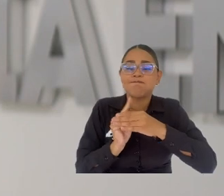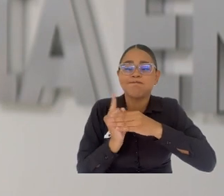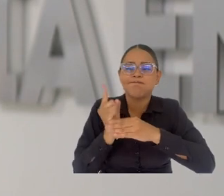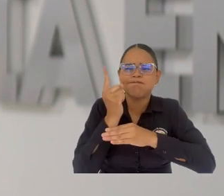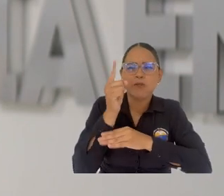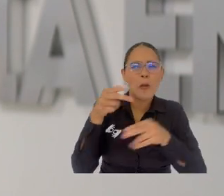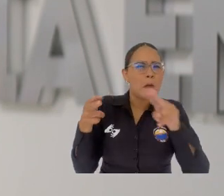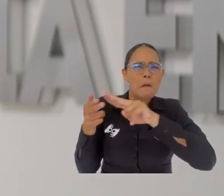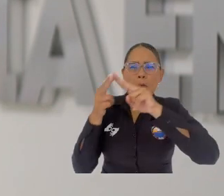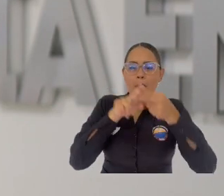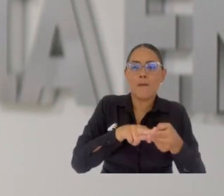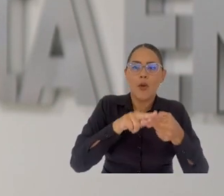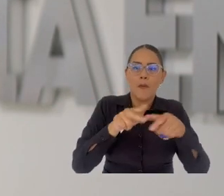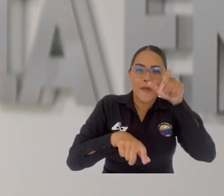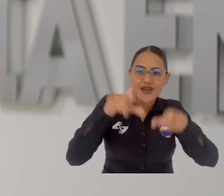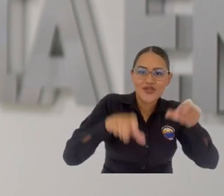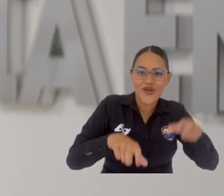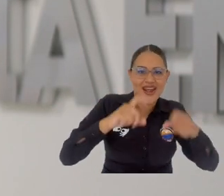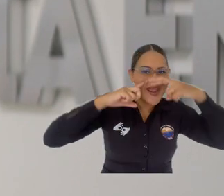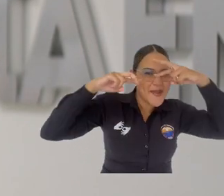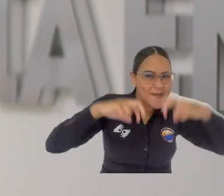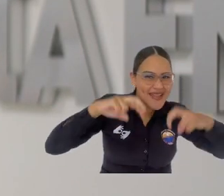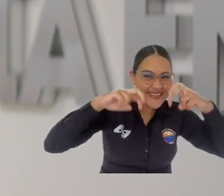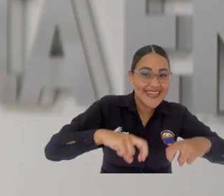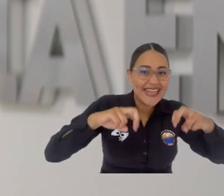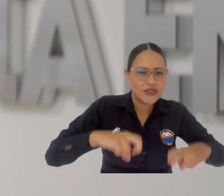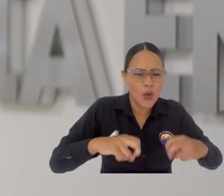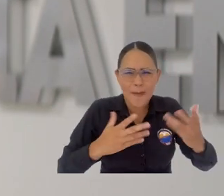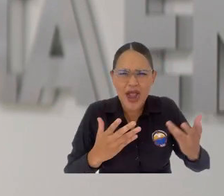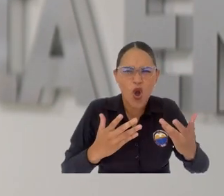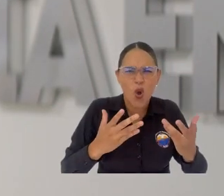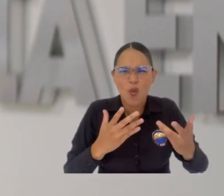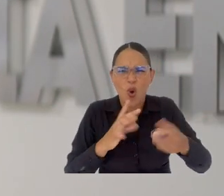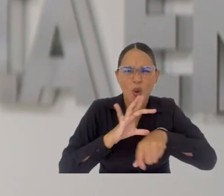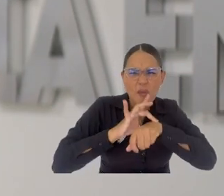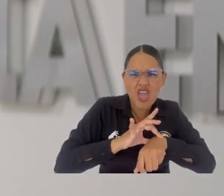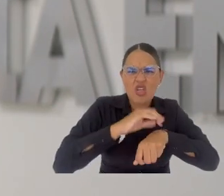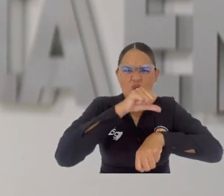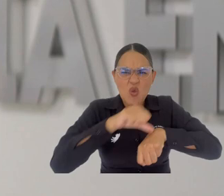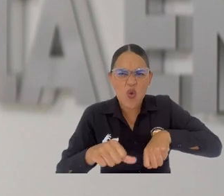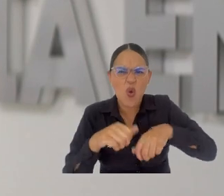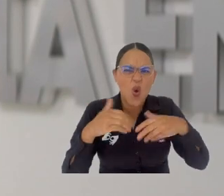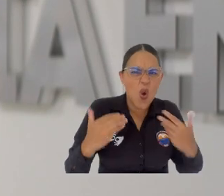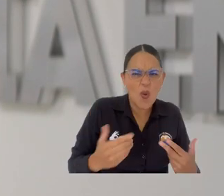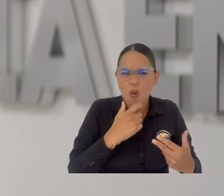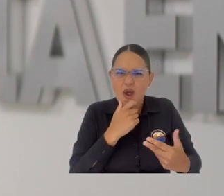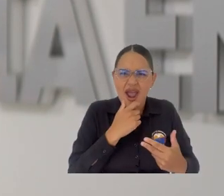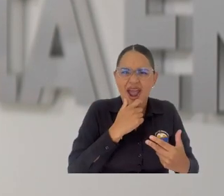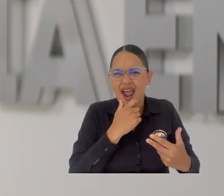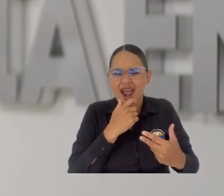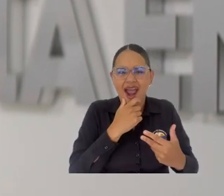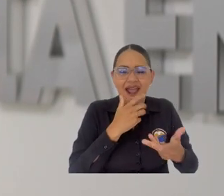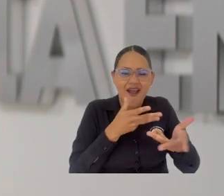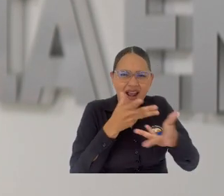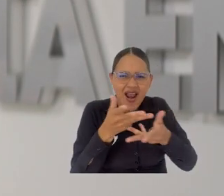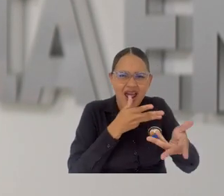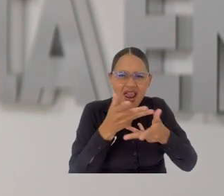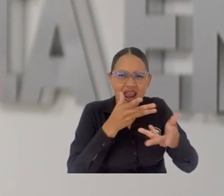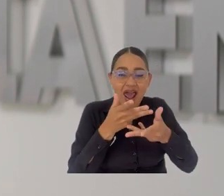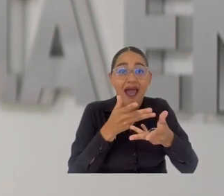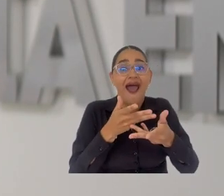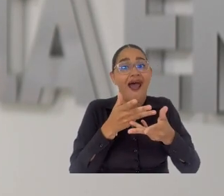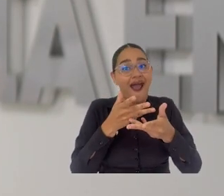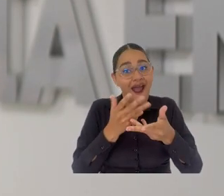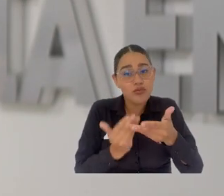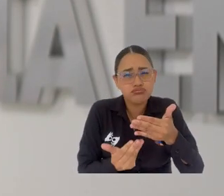investigación, con las especialidades médicos quirúrgicas de medicina y de las otras áreas de la salud, va a